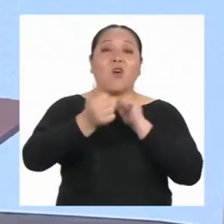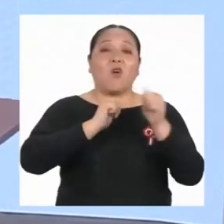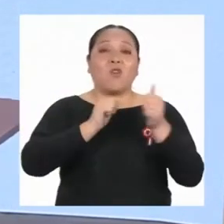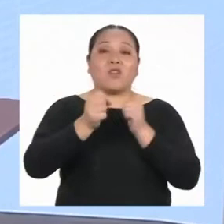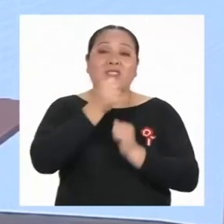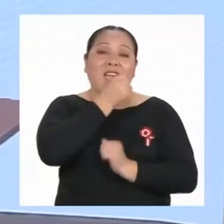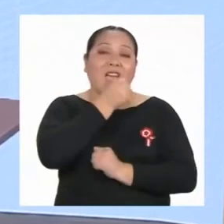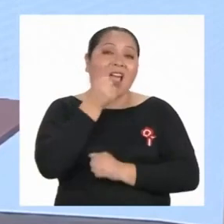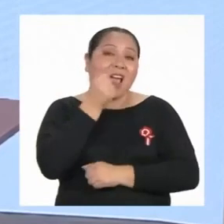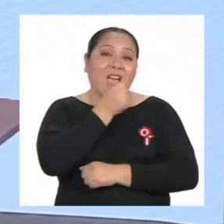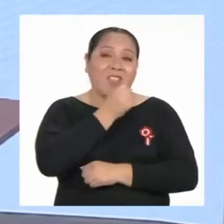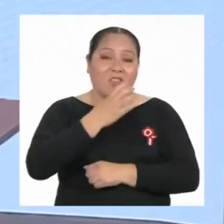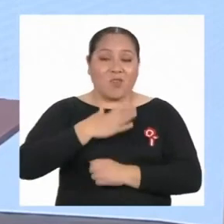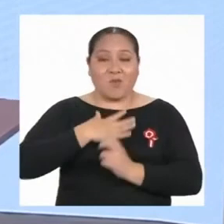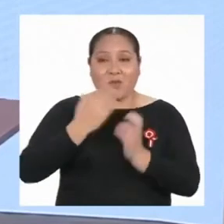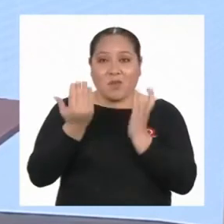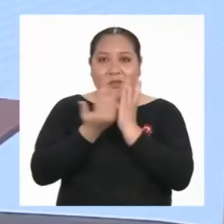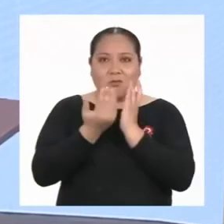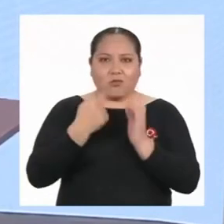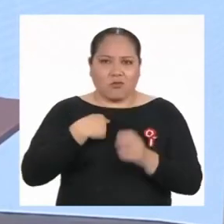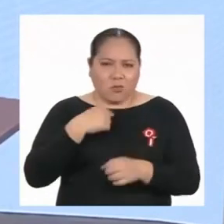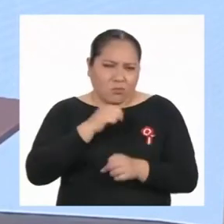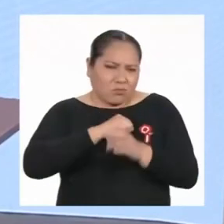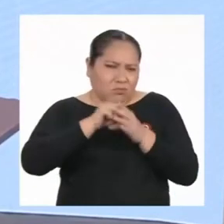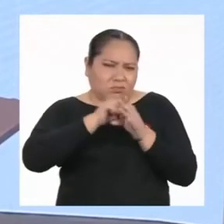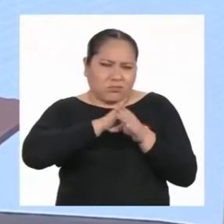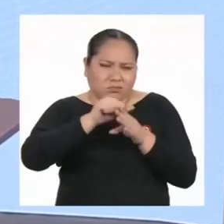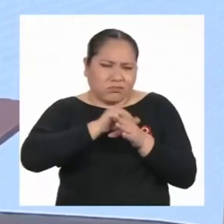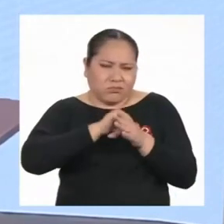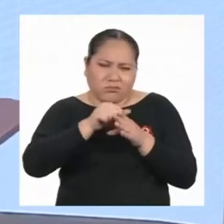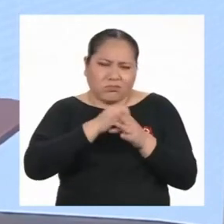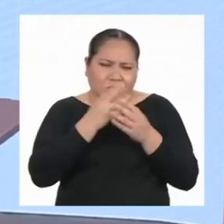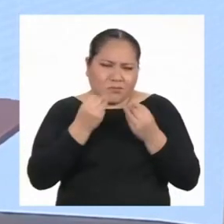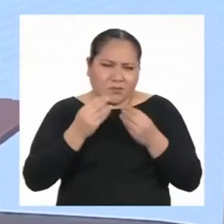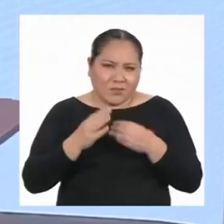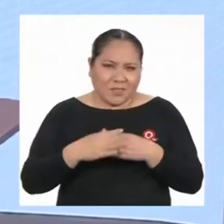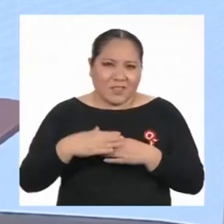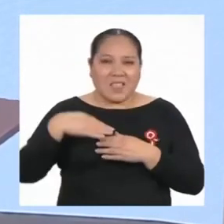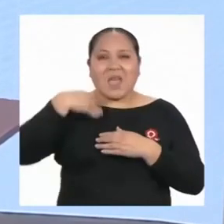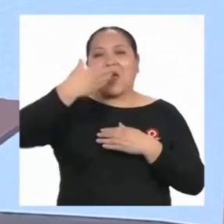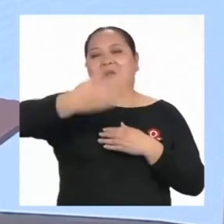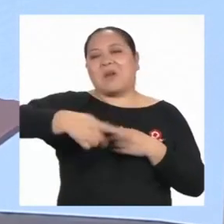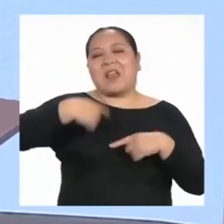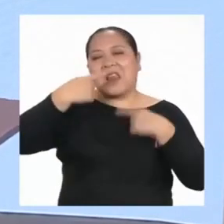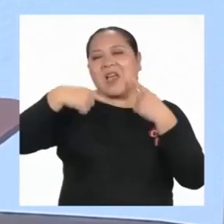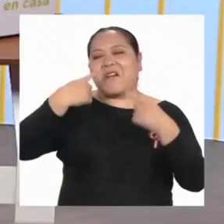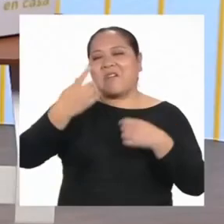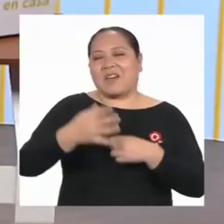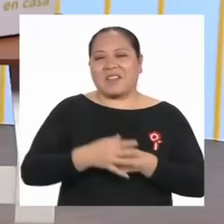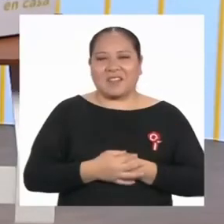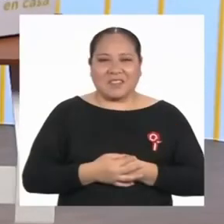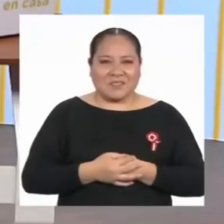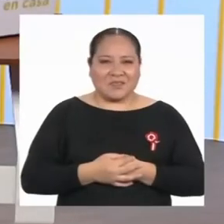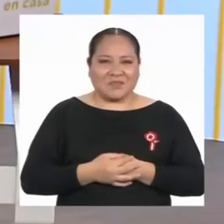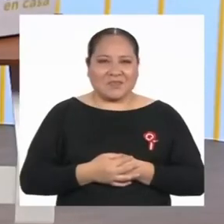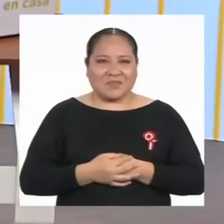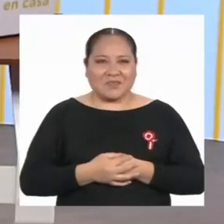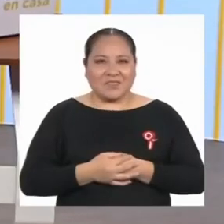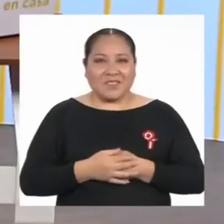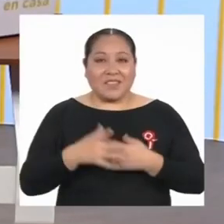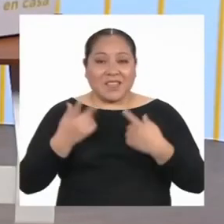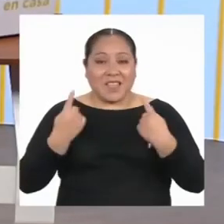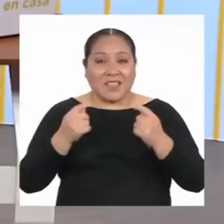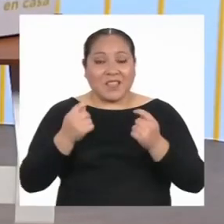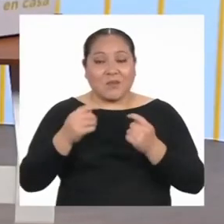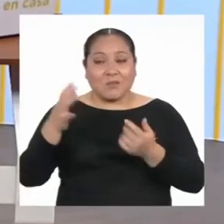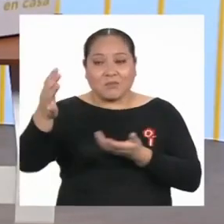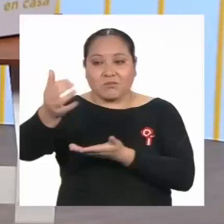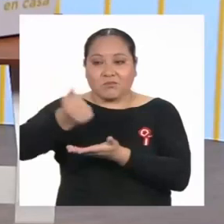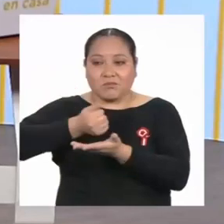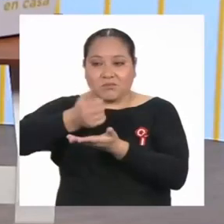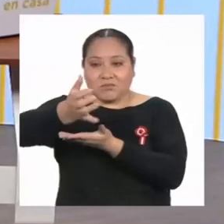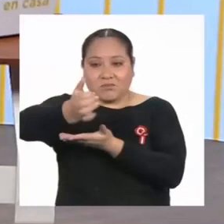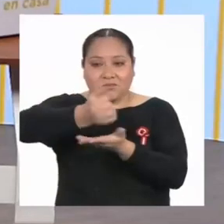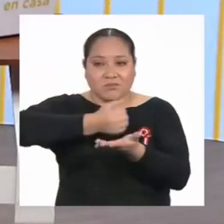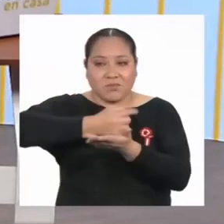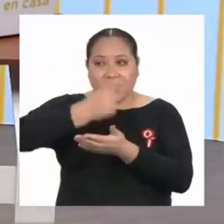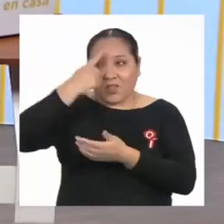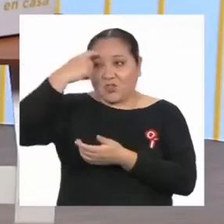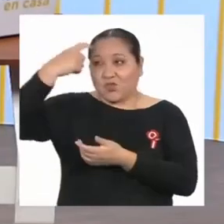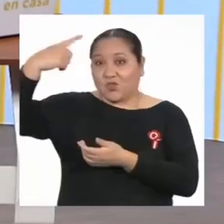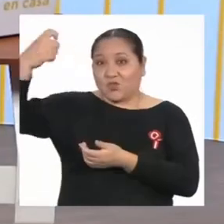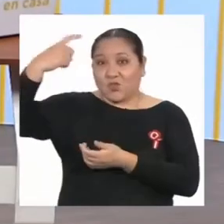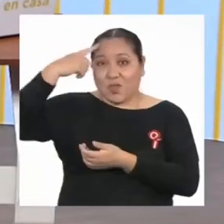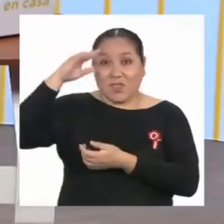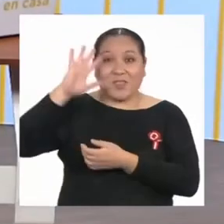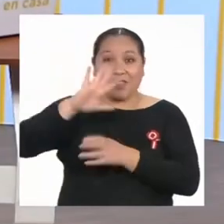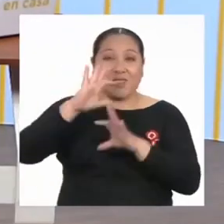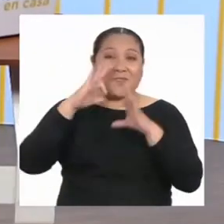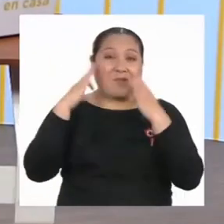¡Uf! ¡Practiqué muchísimo! Ya les cuento bien en un siguiente programa. Tratemos de recoger aquellos sueños que